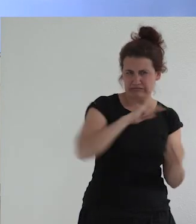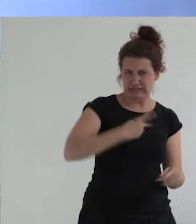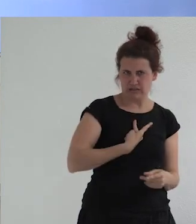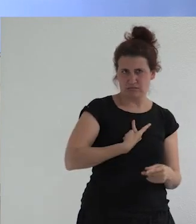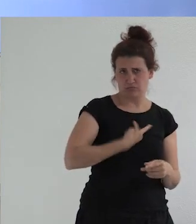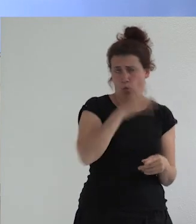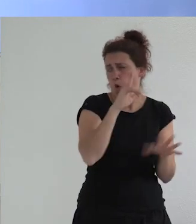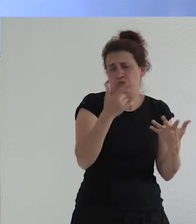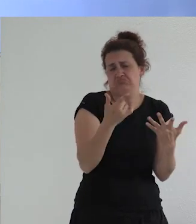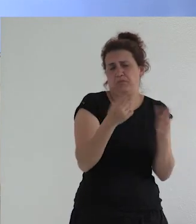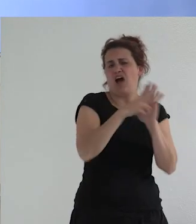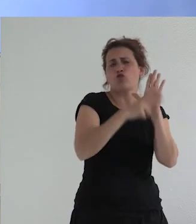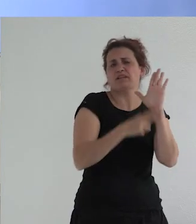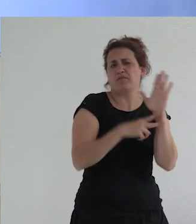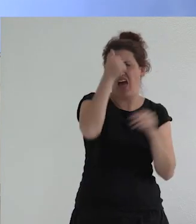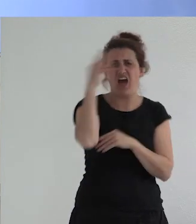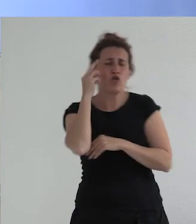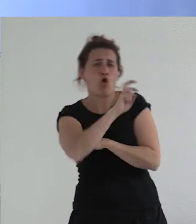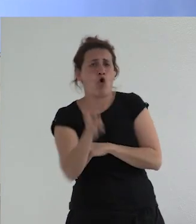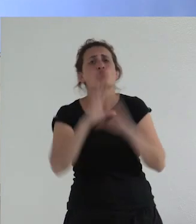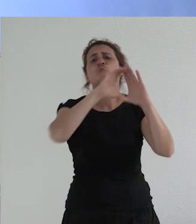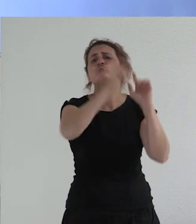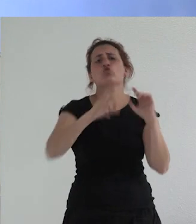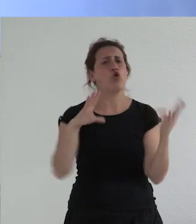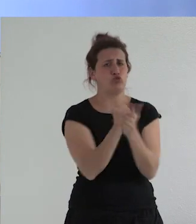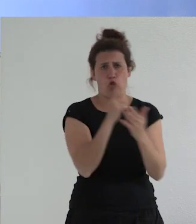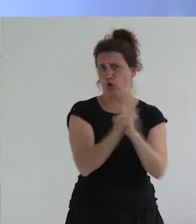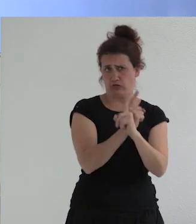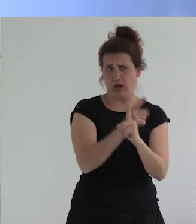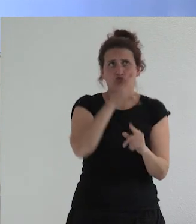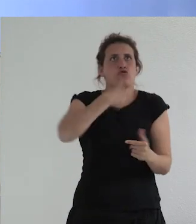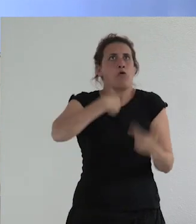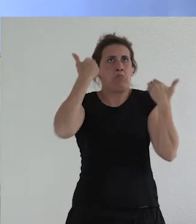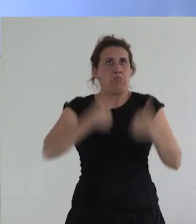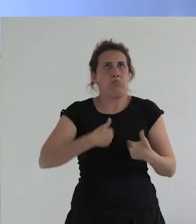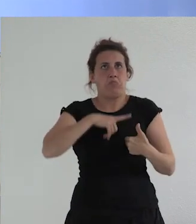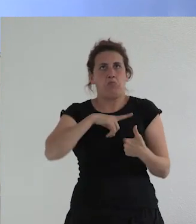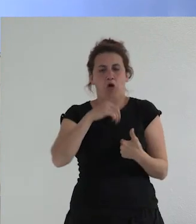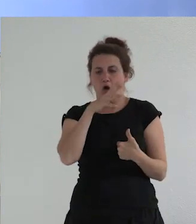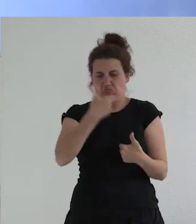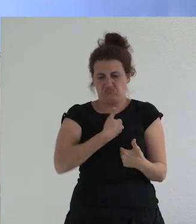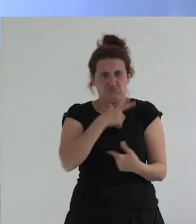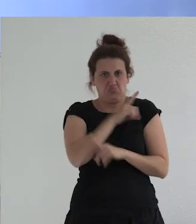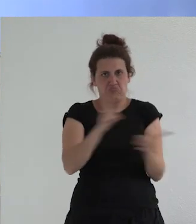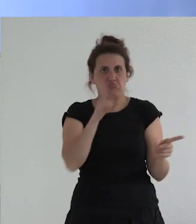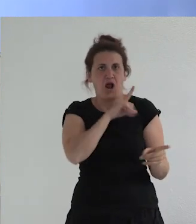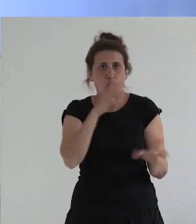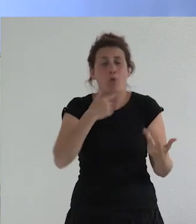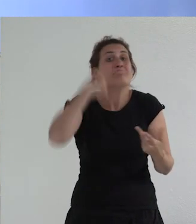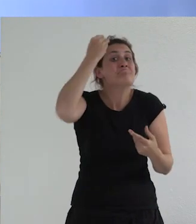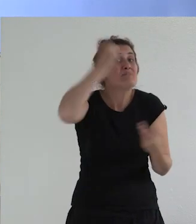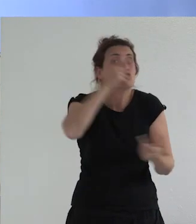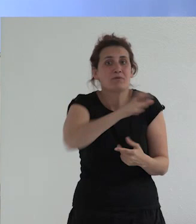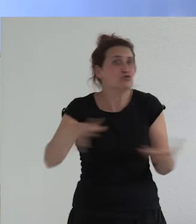incita la normatividad de género contra todo el mundo no particularmente contra o sea yo no me siento particularmente ofendido pienso que todo el mundo debería sentirse ofendido de que